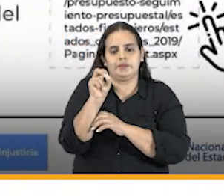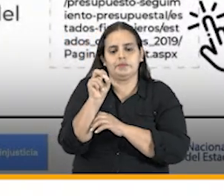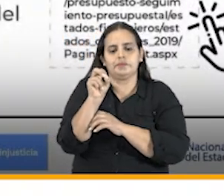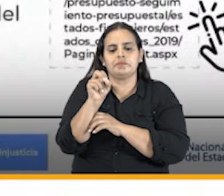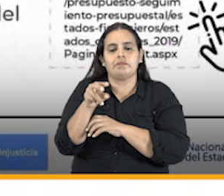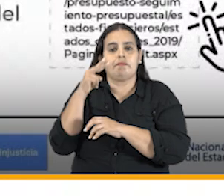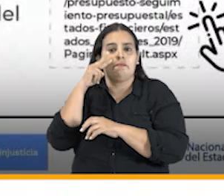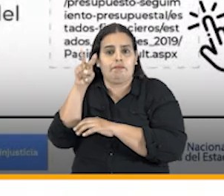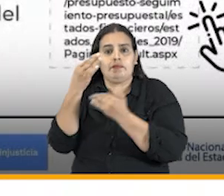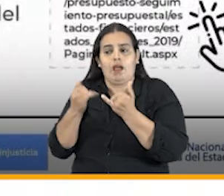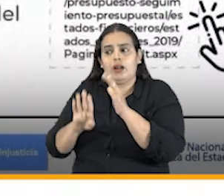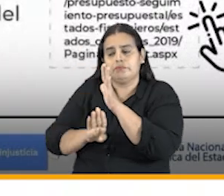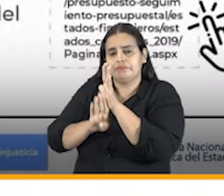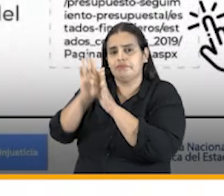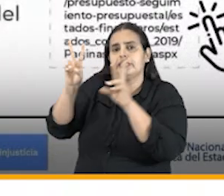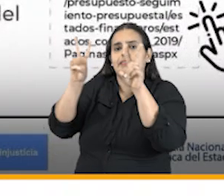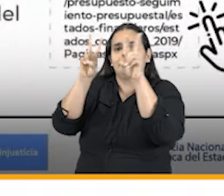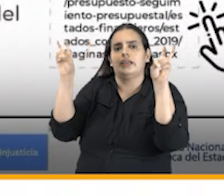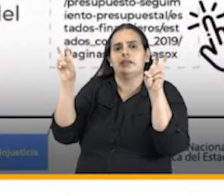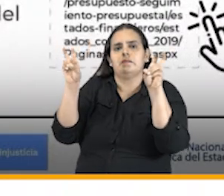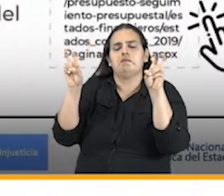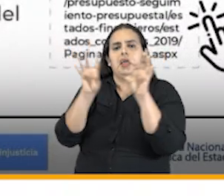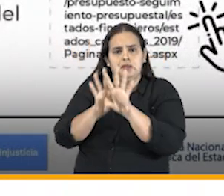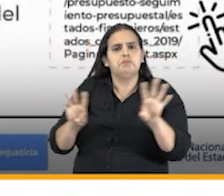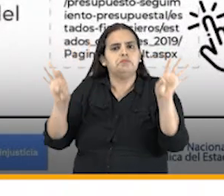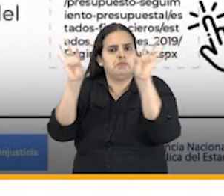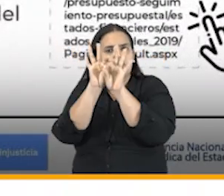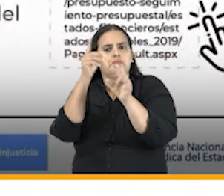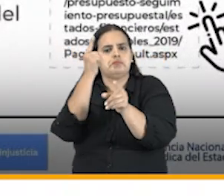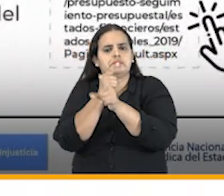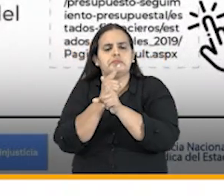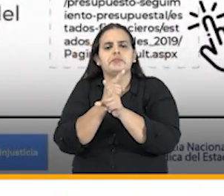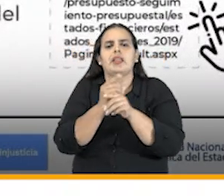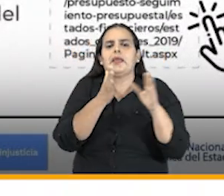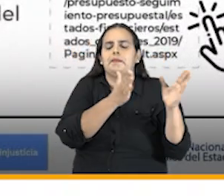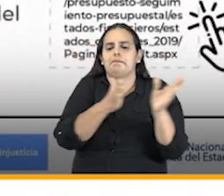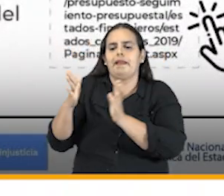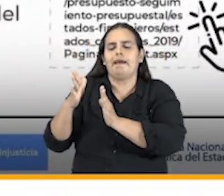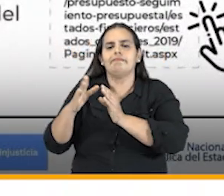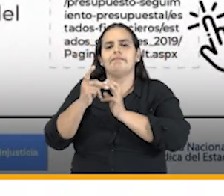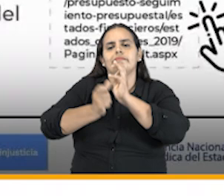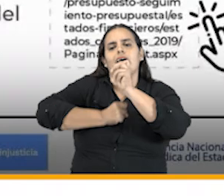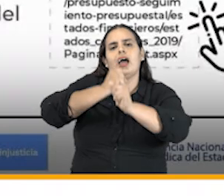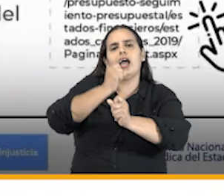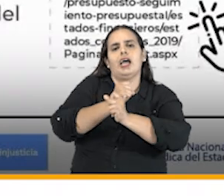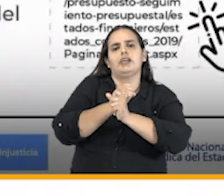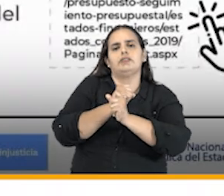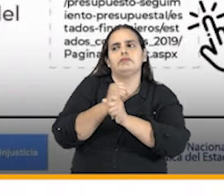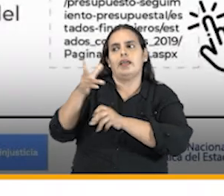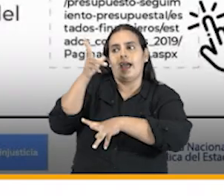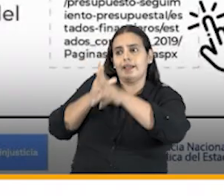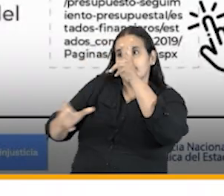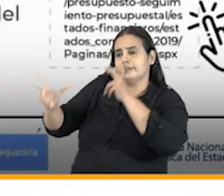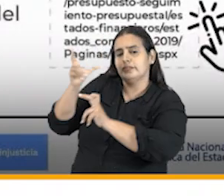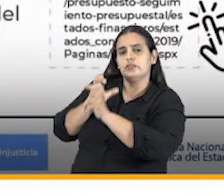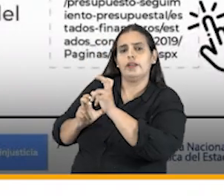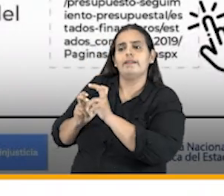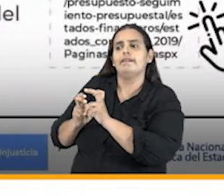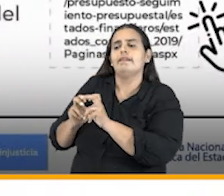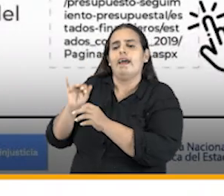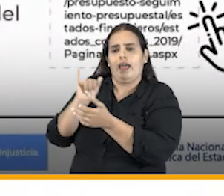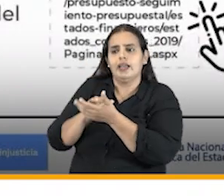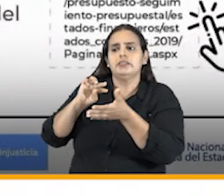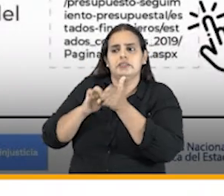estamos avanzando en un tema que es determinante el plan anual de adquisiciones suele sufrir modificaciones